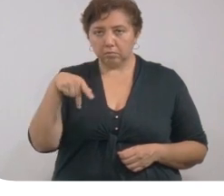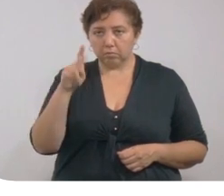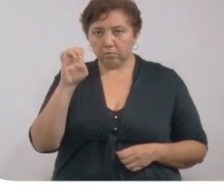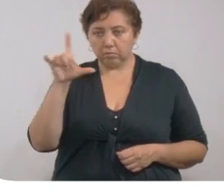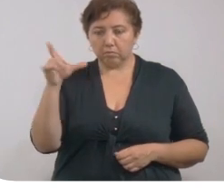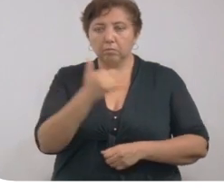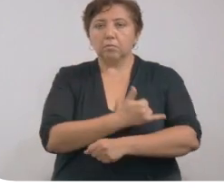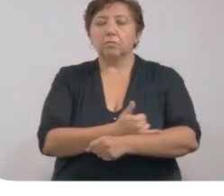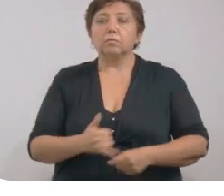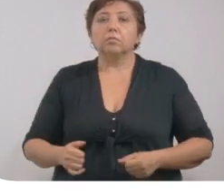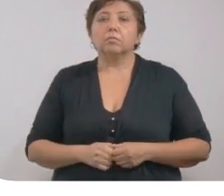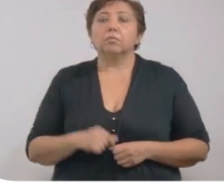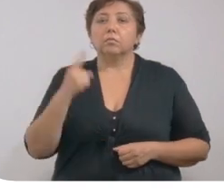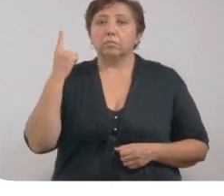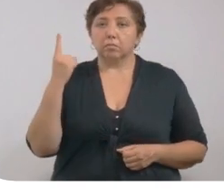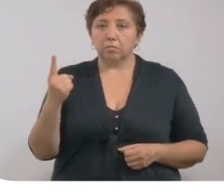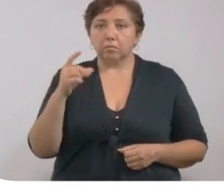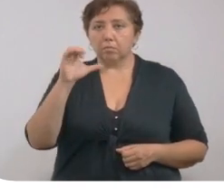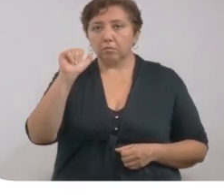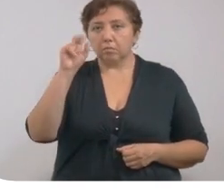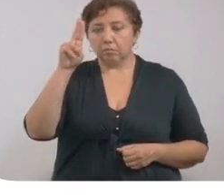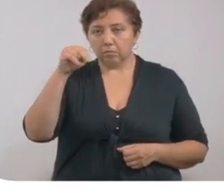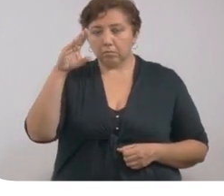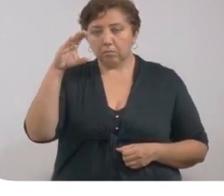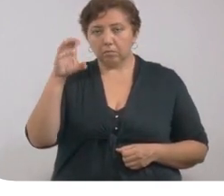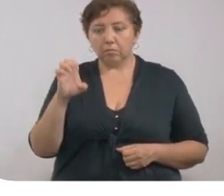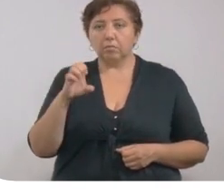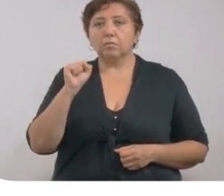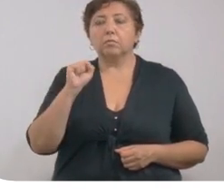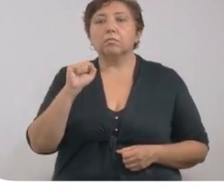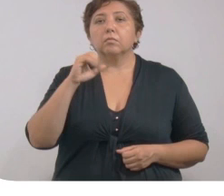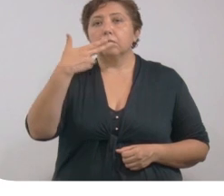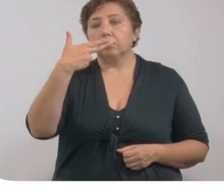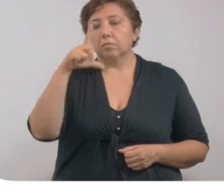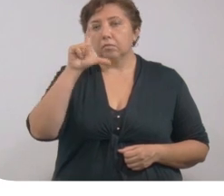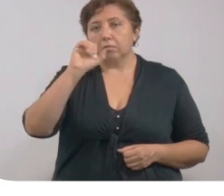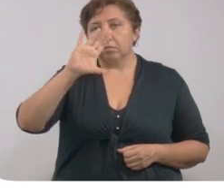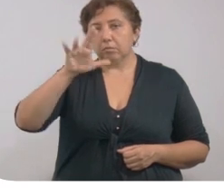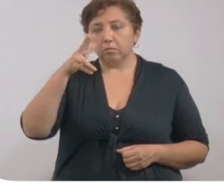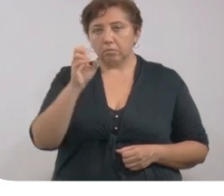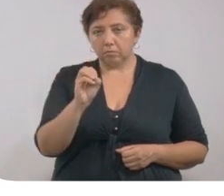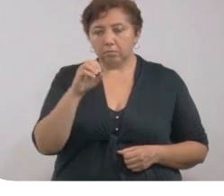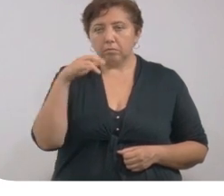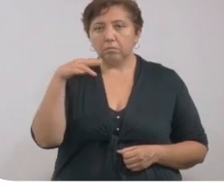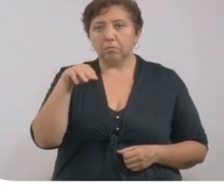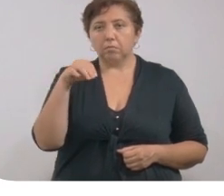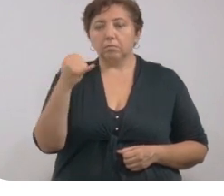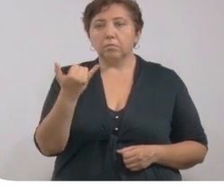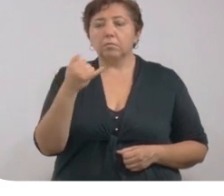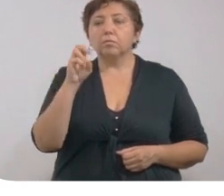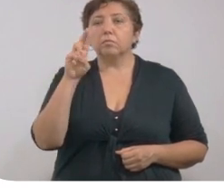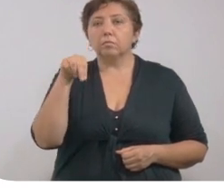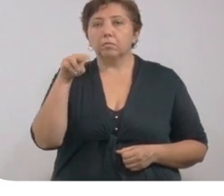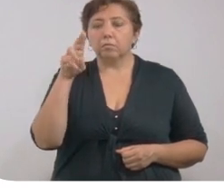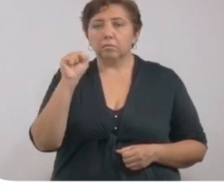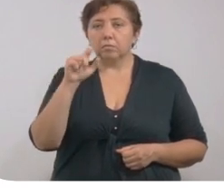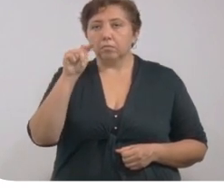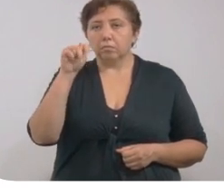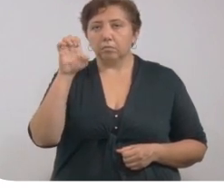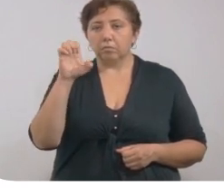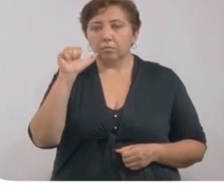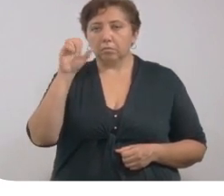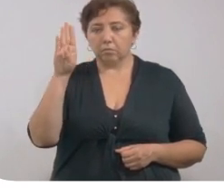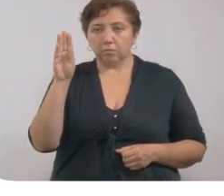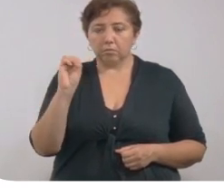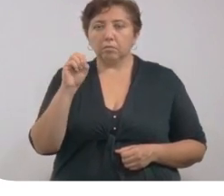Junucmá e Izamal. Y uno en Acanqué, Xipsulú Pueblo, Jalachó, Mayapán, Muna, Suma, Teabo,